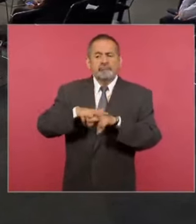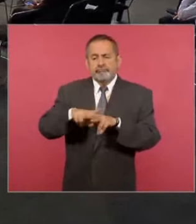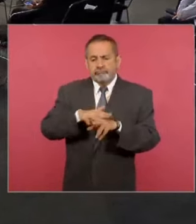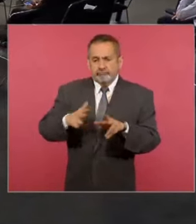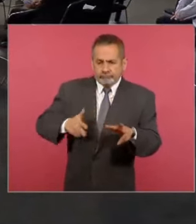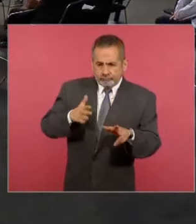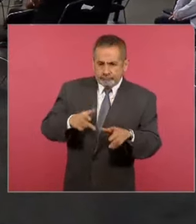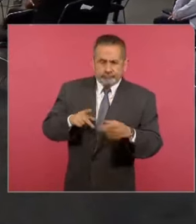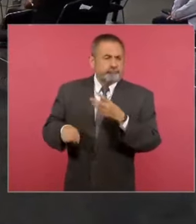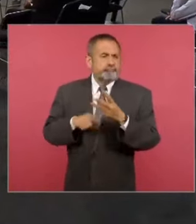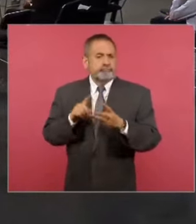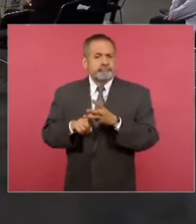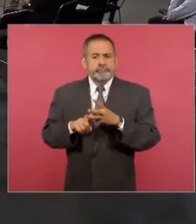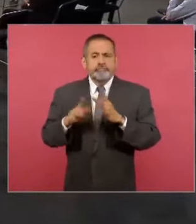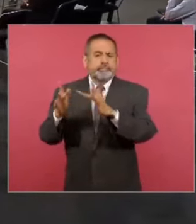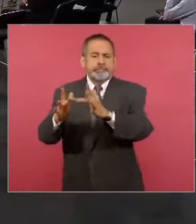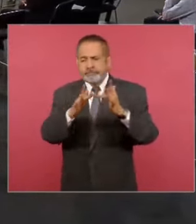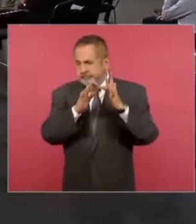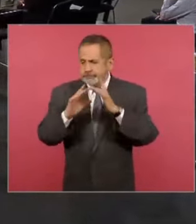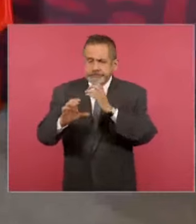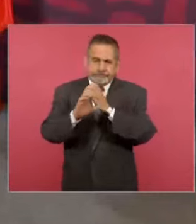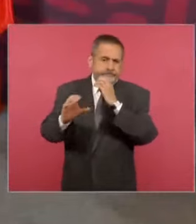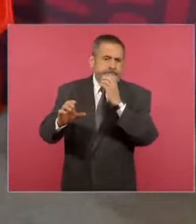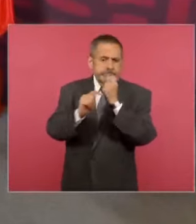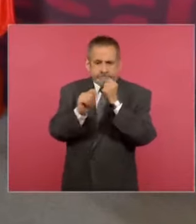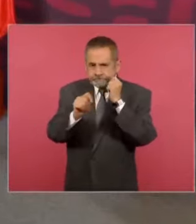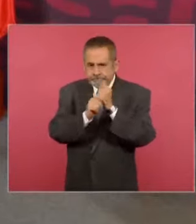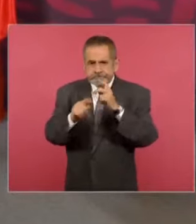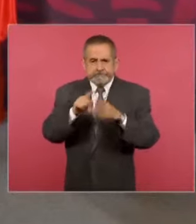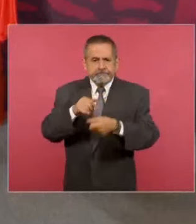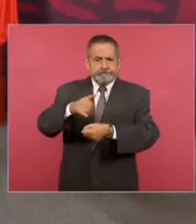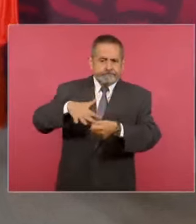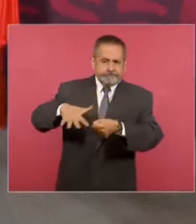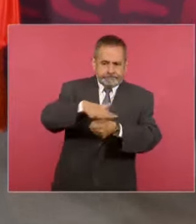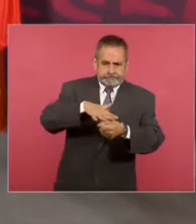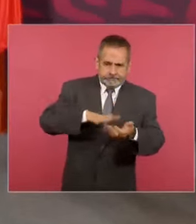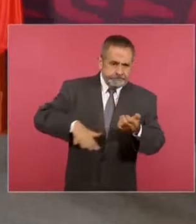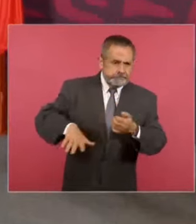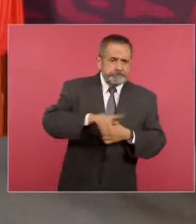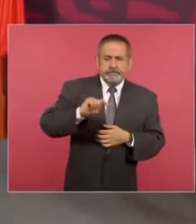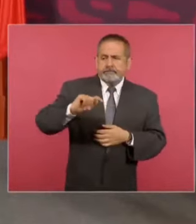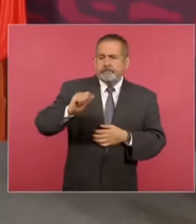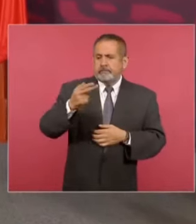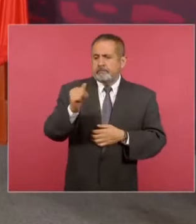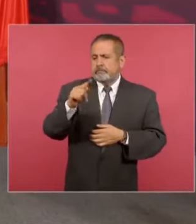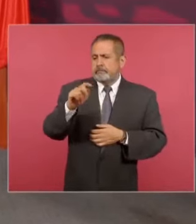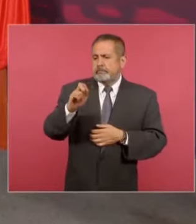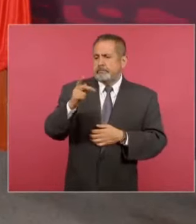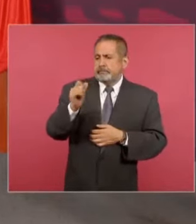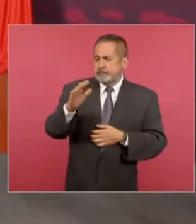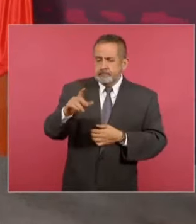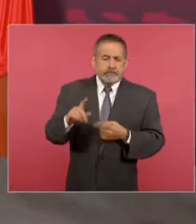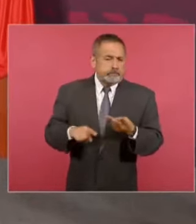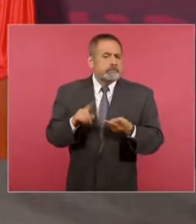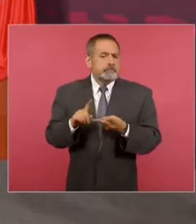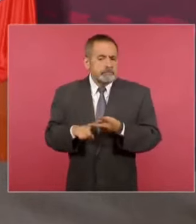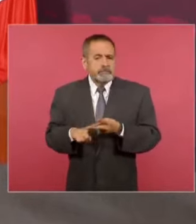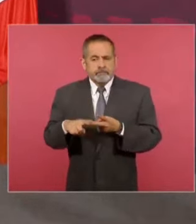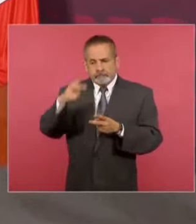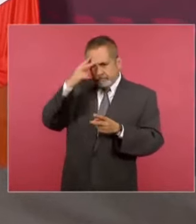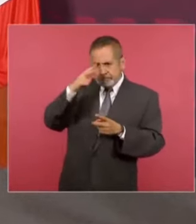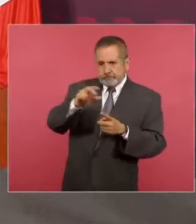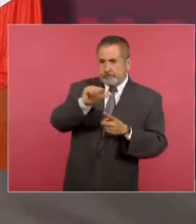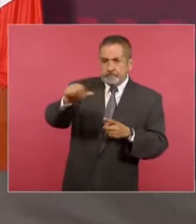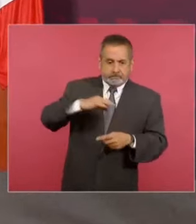Maya, vías de comunicaciones y transportes para el Istmo de Tehuantepec, para el Tren Interurbano México